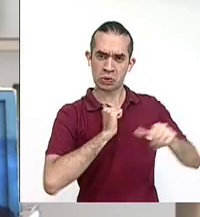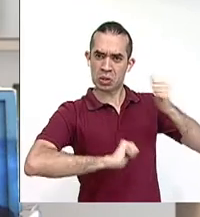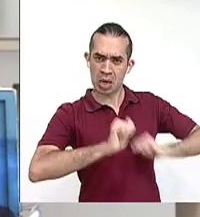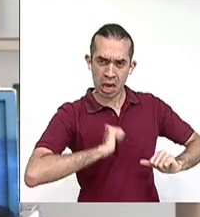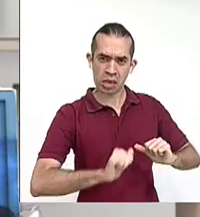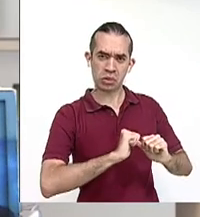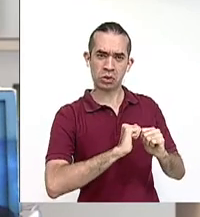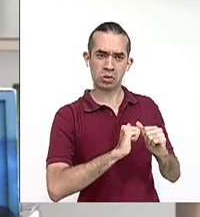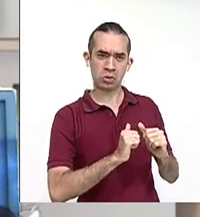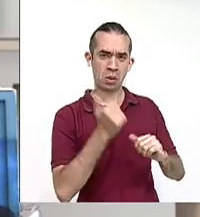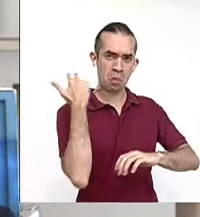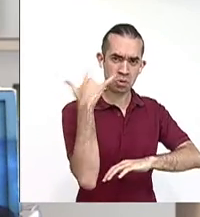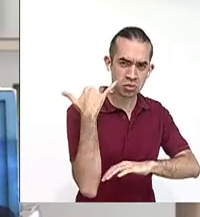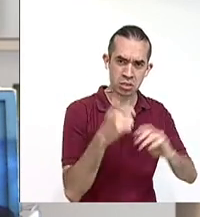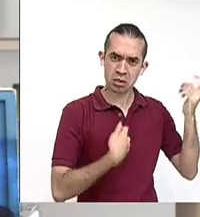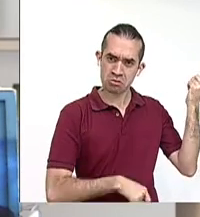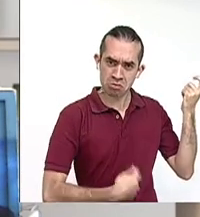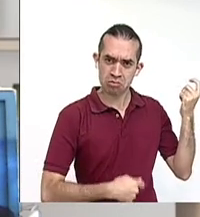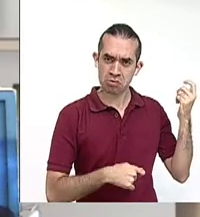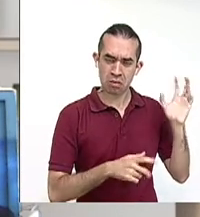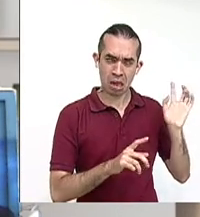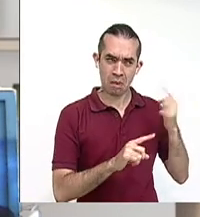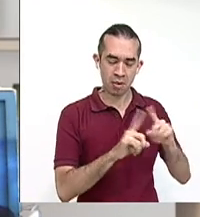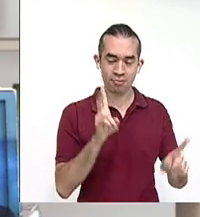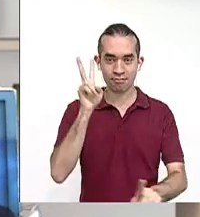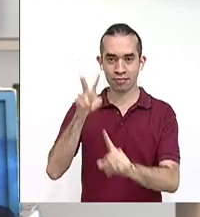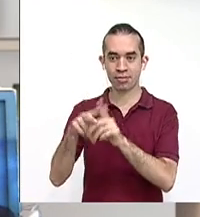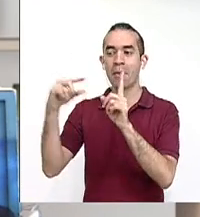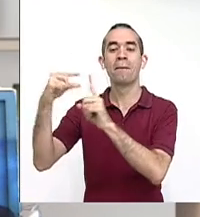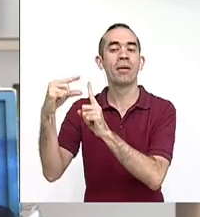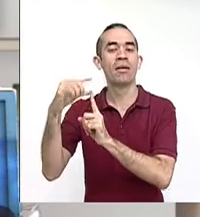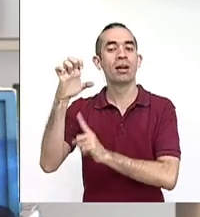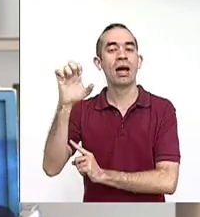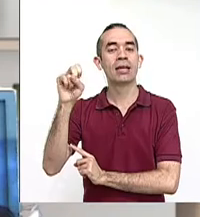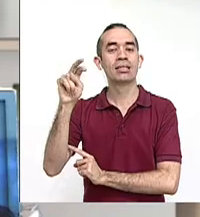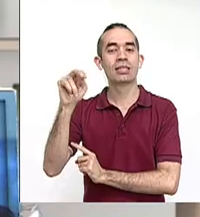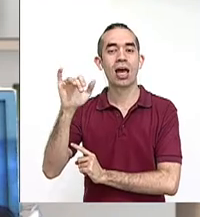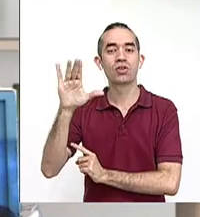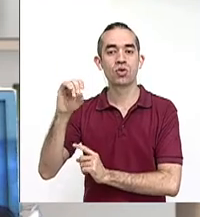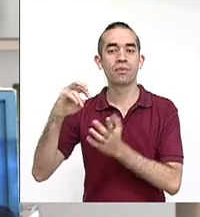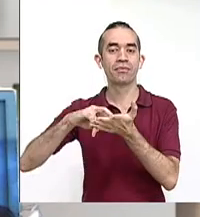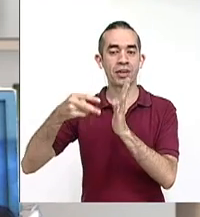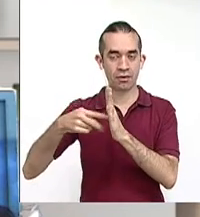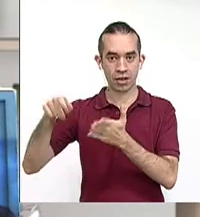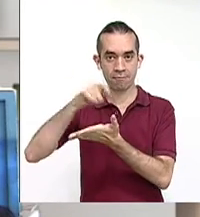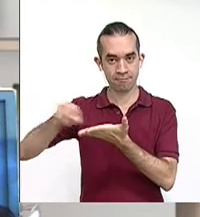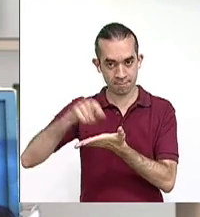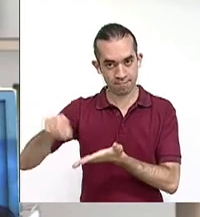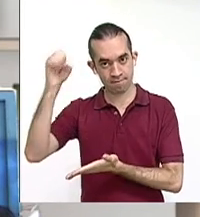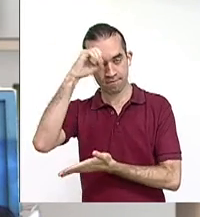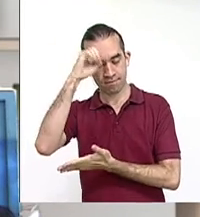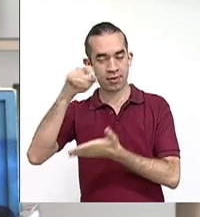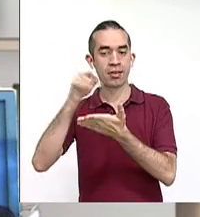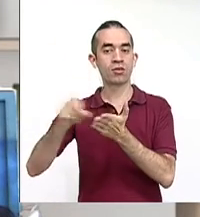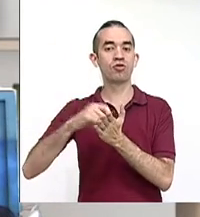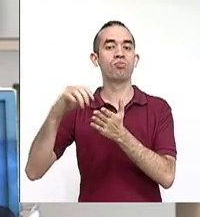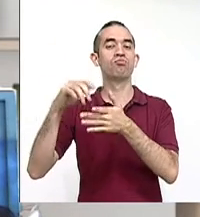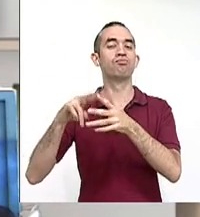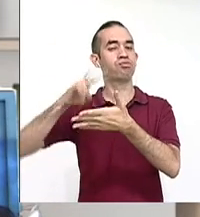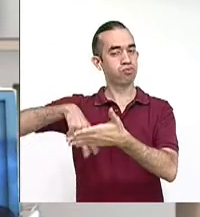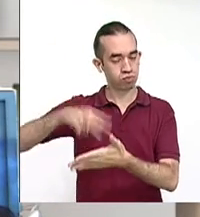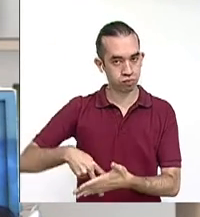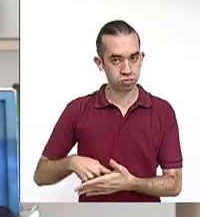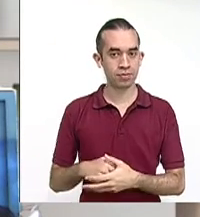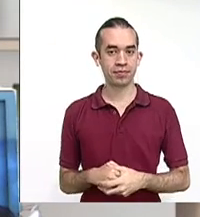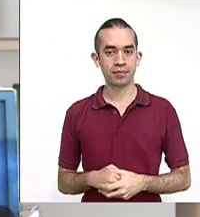escena. Bien, pero hoy vamos a hablar sobre el ensayo como texto literario. Y para repasar un poquito,